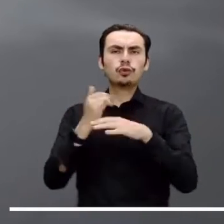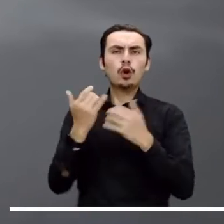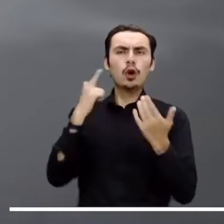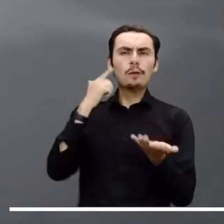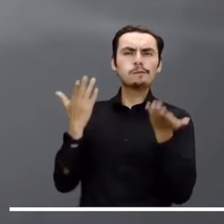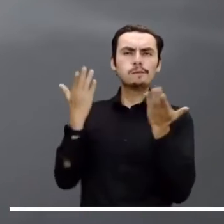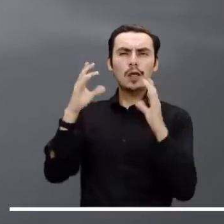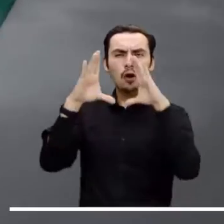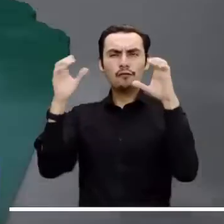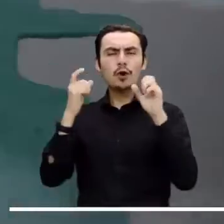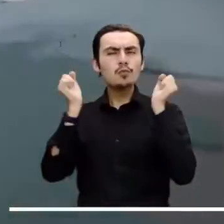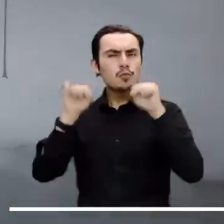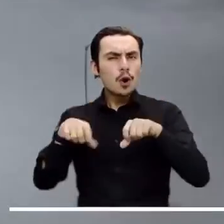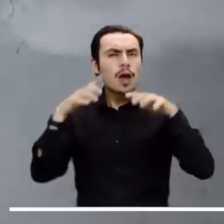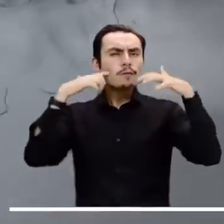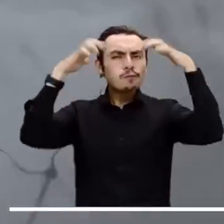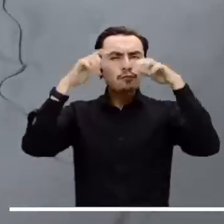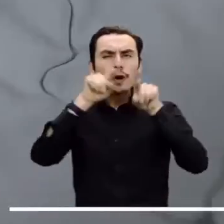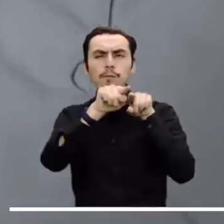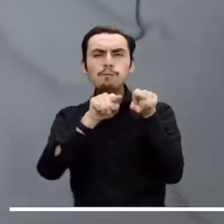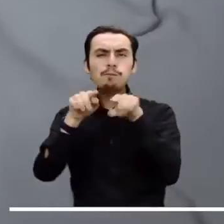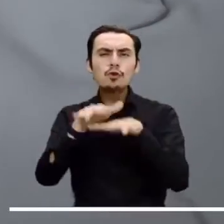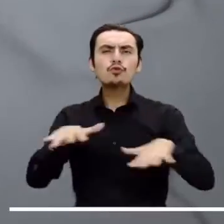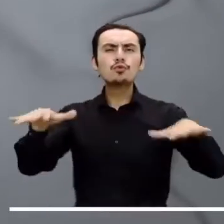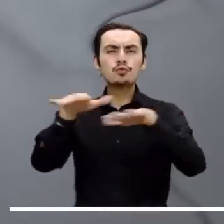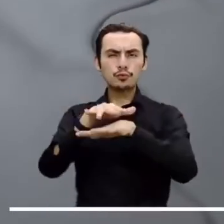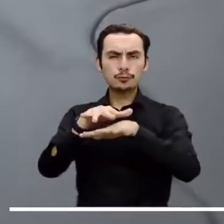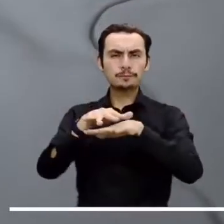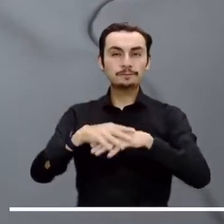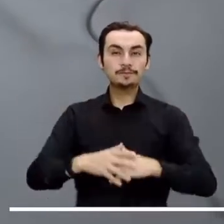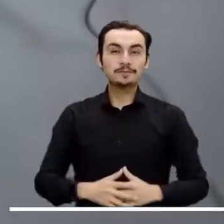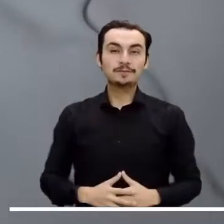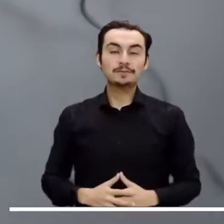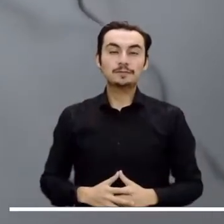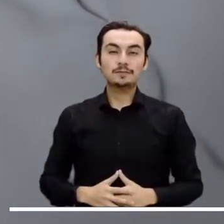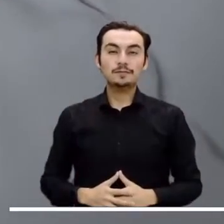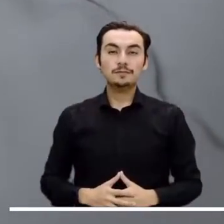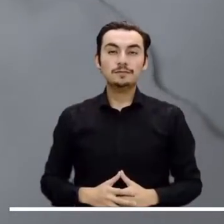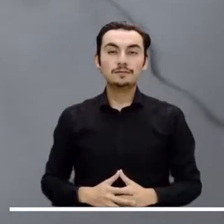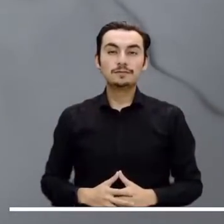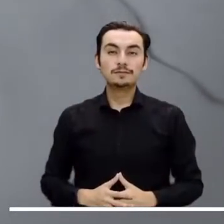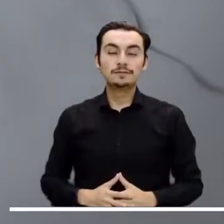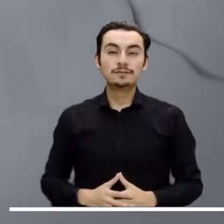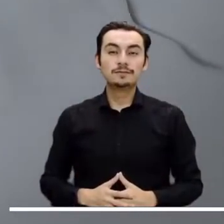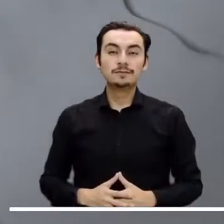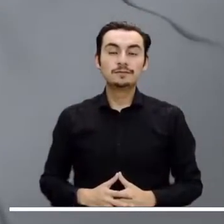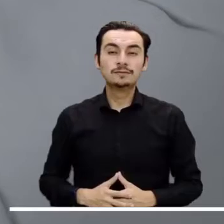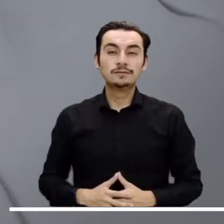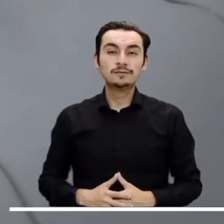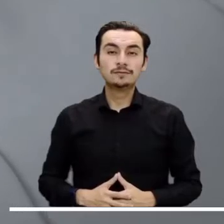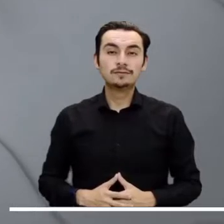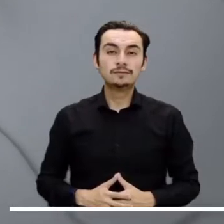finaliza la jornada con nubosidad densa y posibles lloviznas dispersas en amplios sectores de la ciudad.